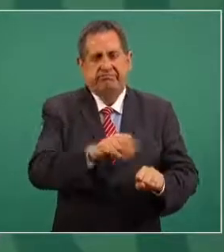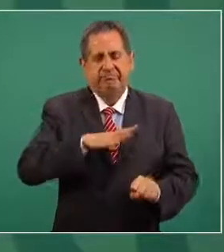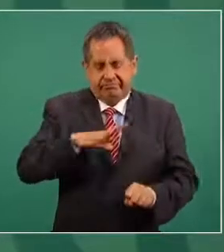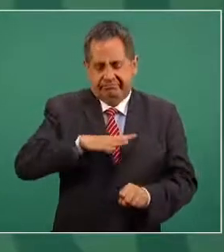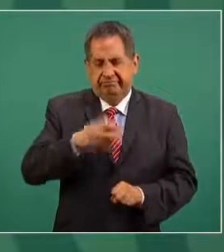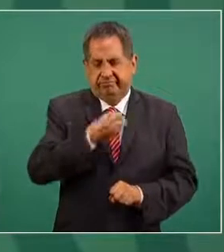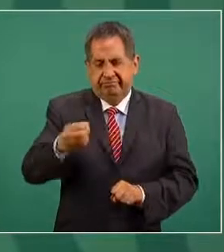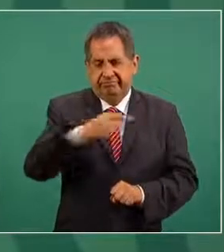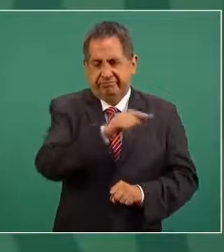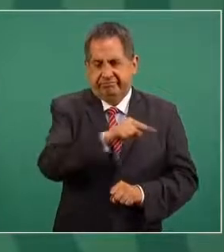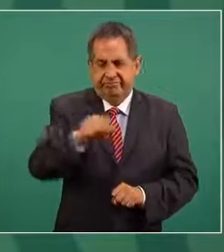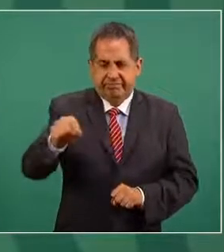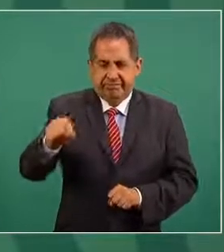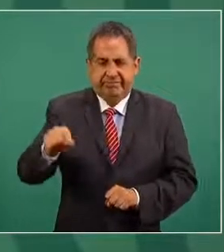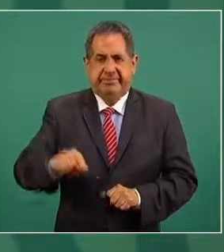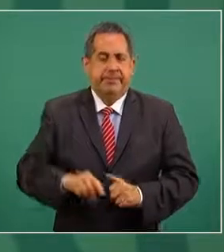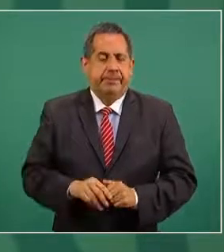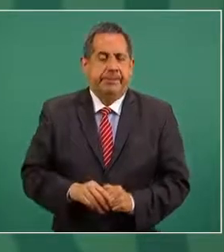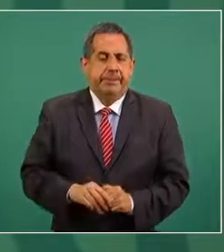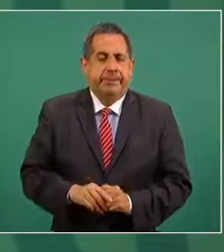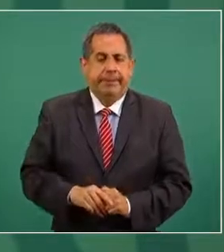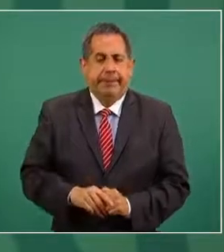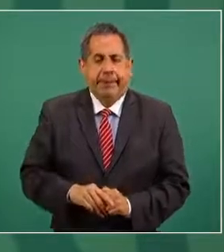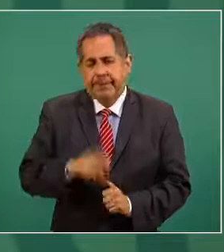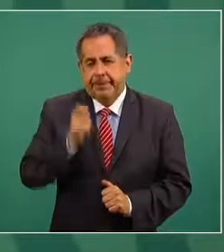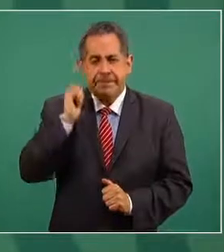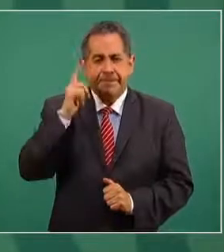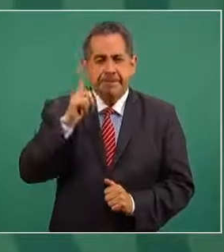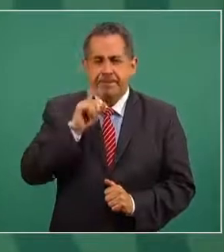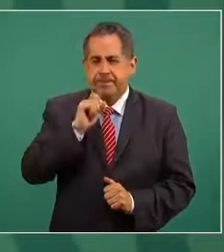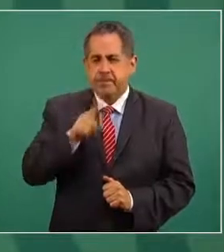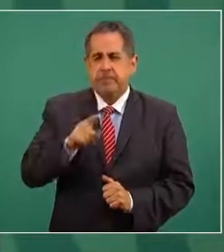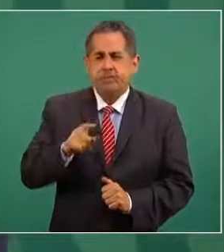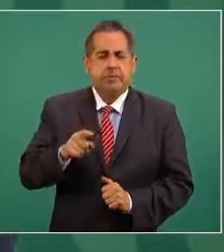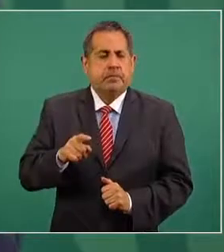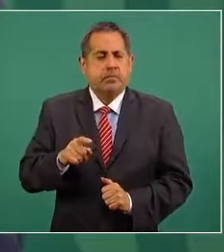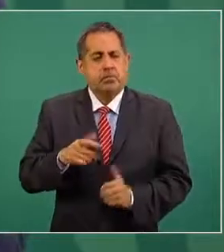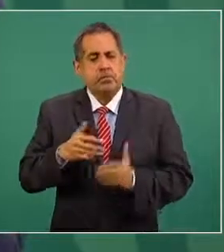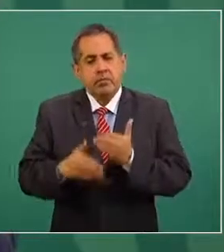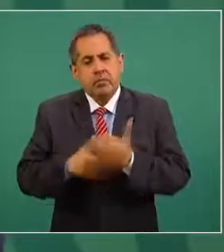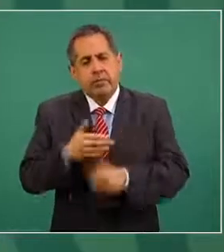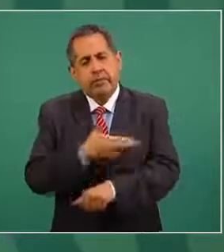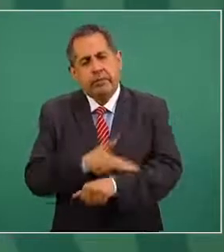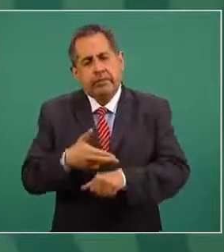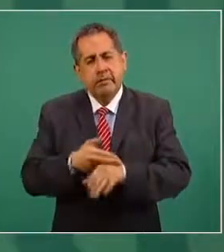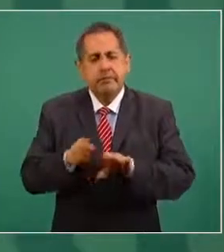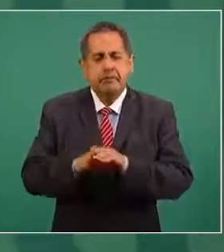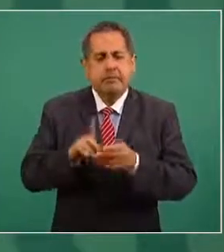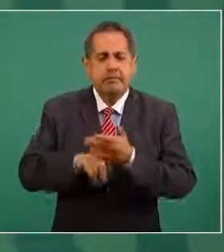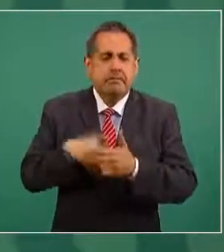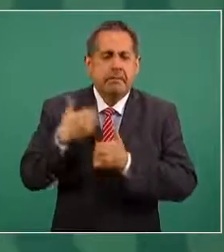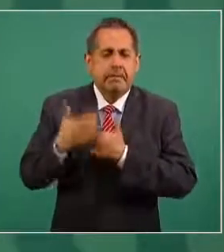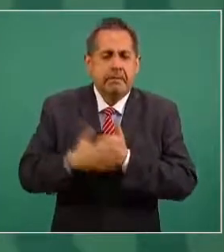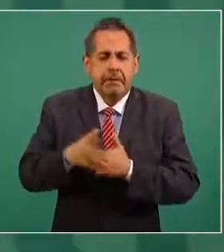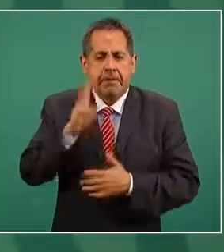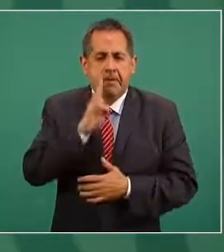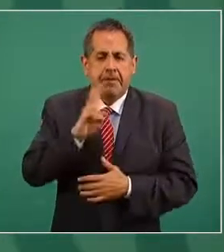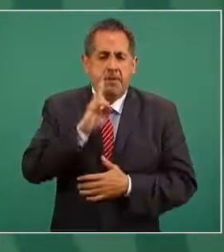que esperemos nos lleven pronto a